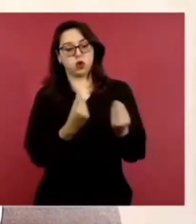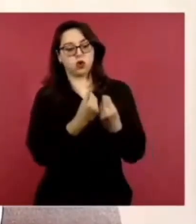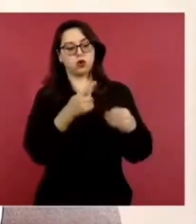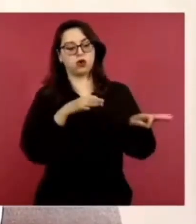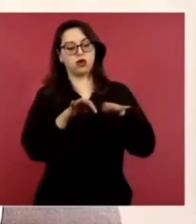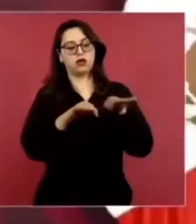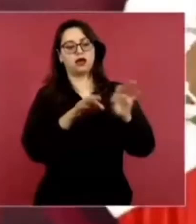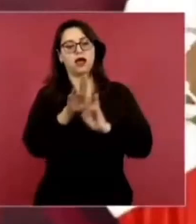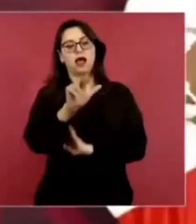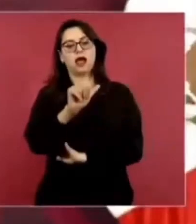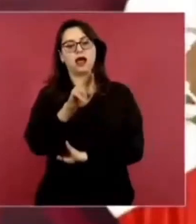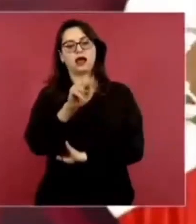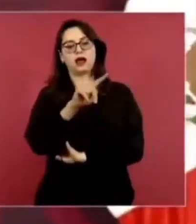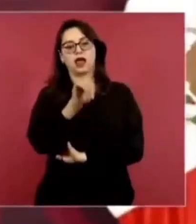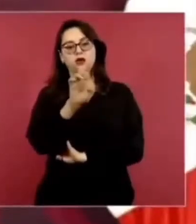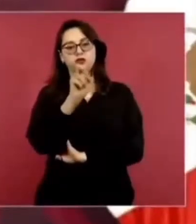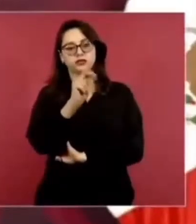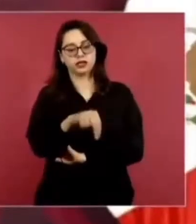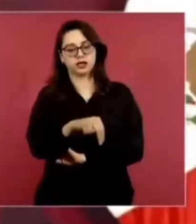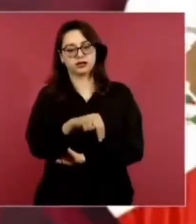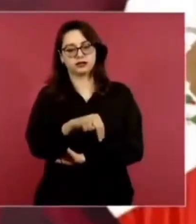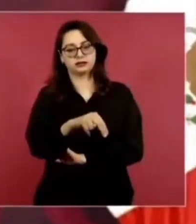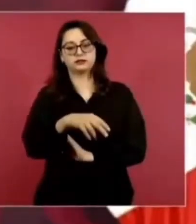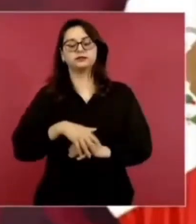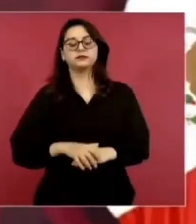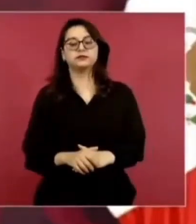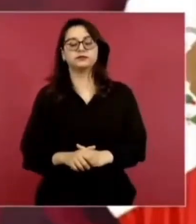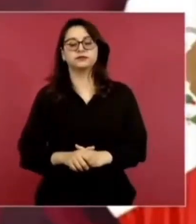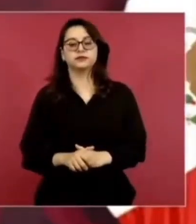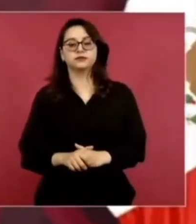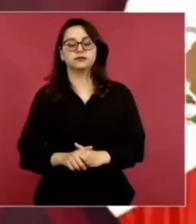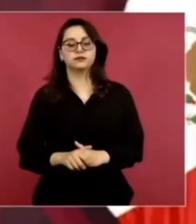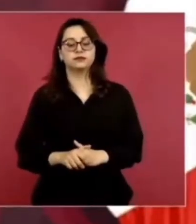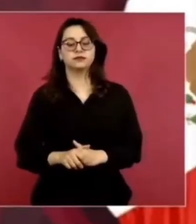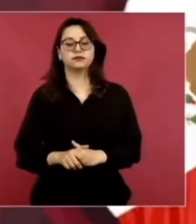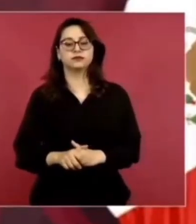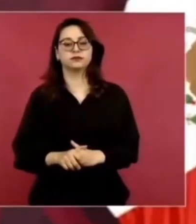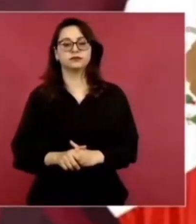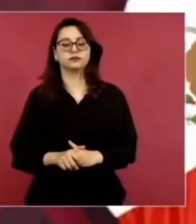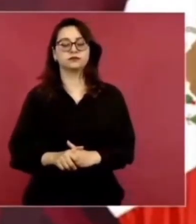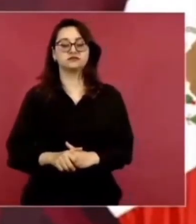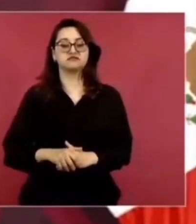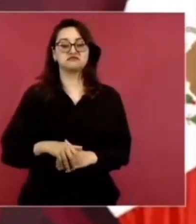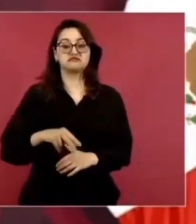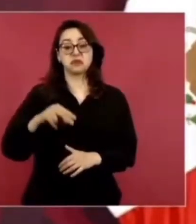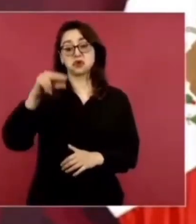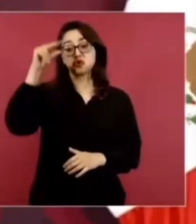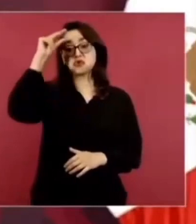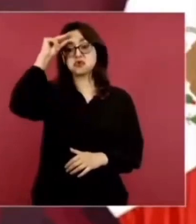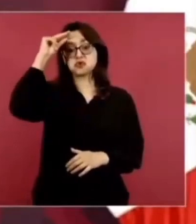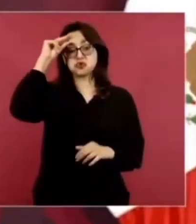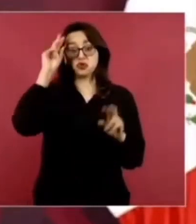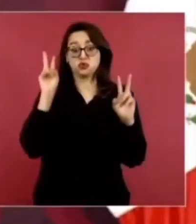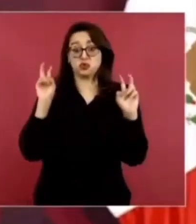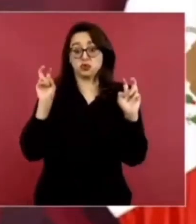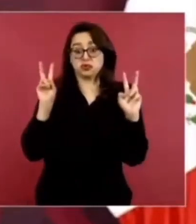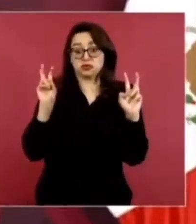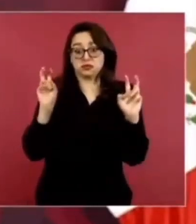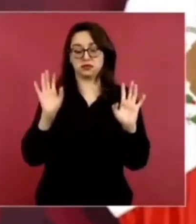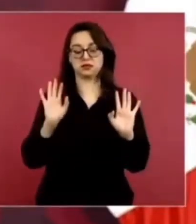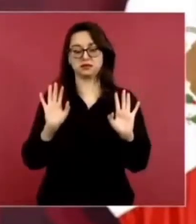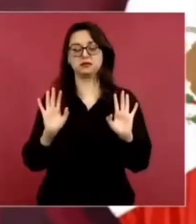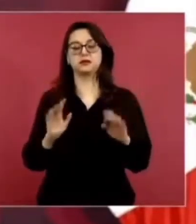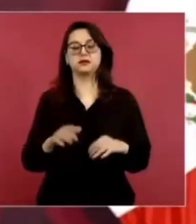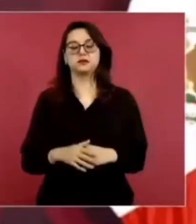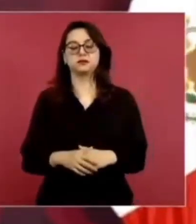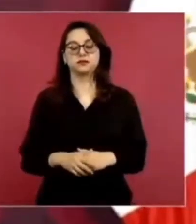un pseudo intelectual, hasta